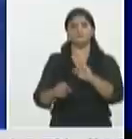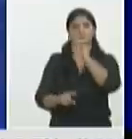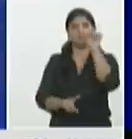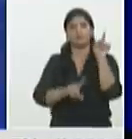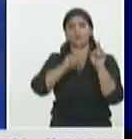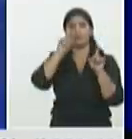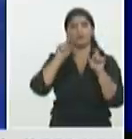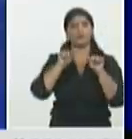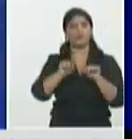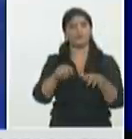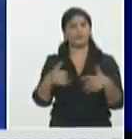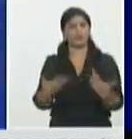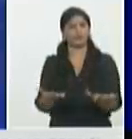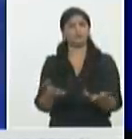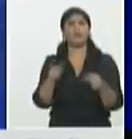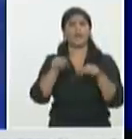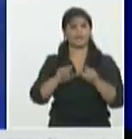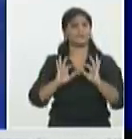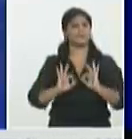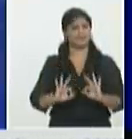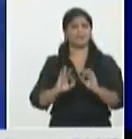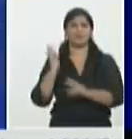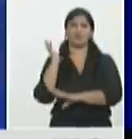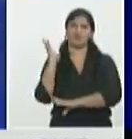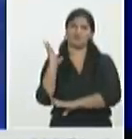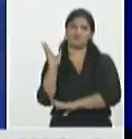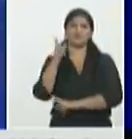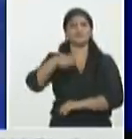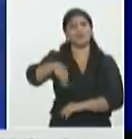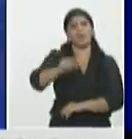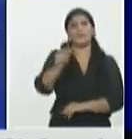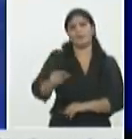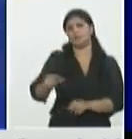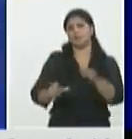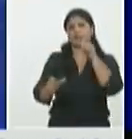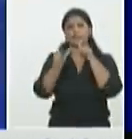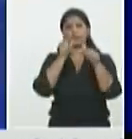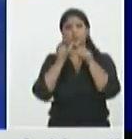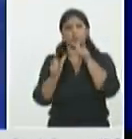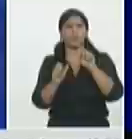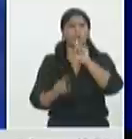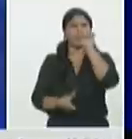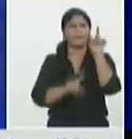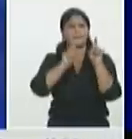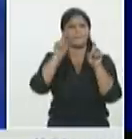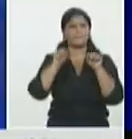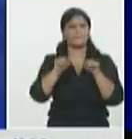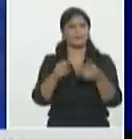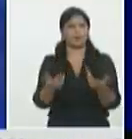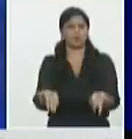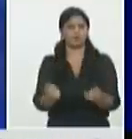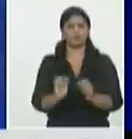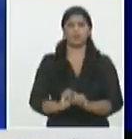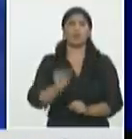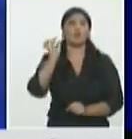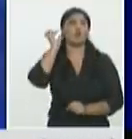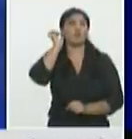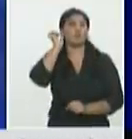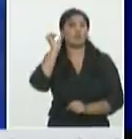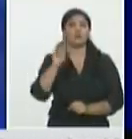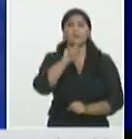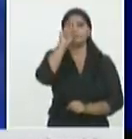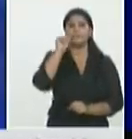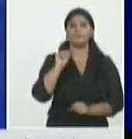durante nuestra transmisión la población realiza los televidentes algunos usuarios Licia González ¿por qué ha